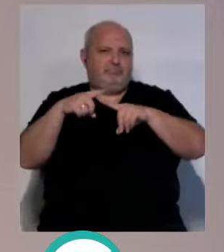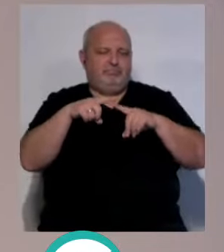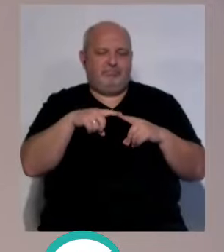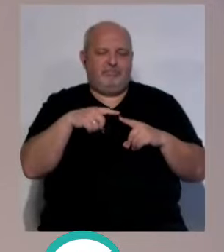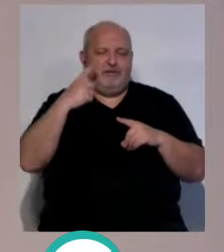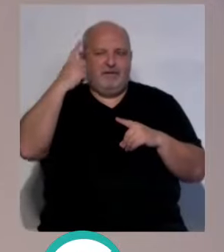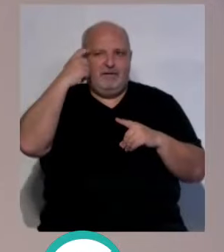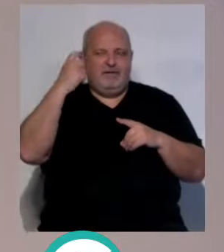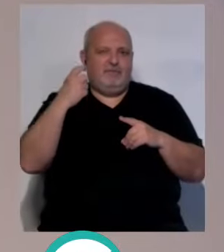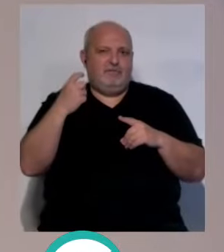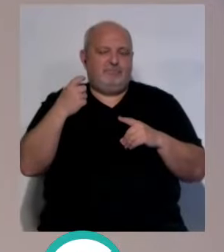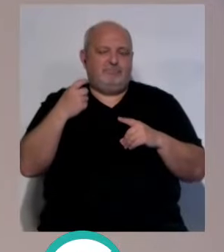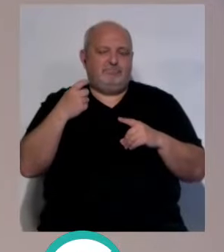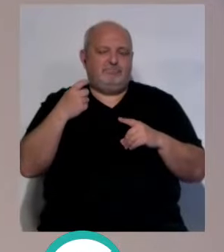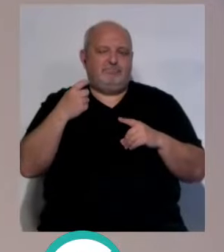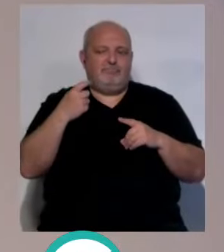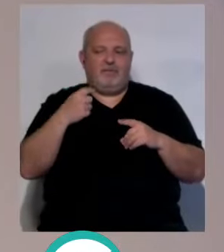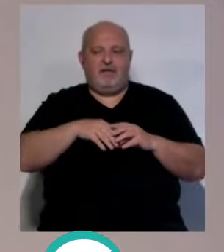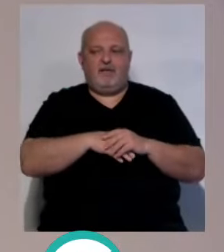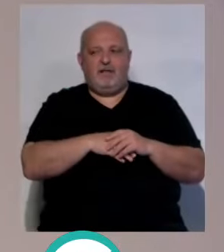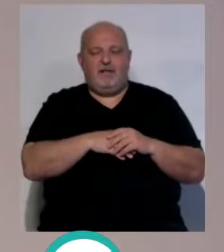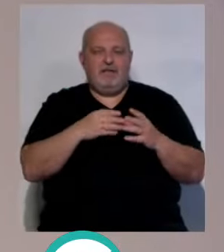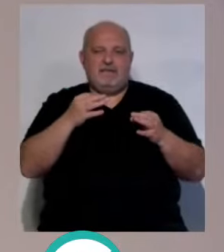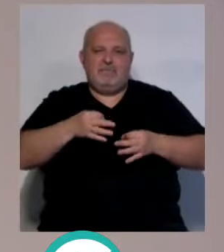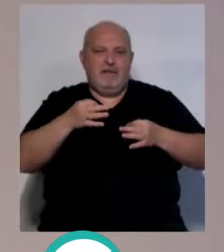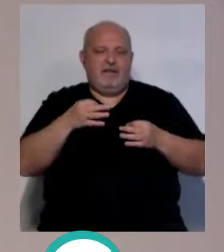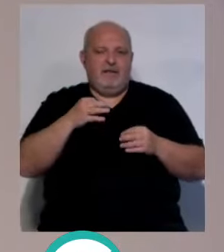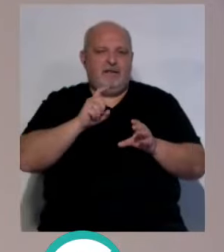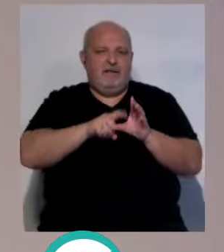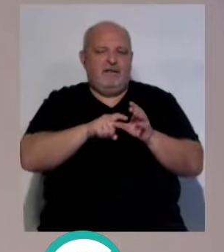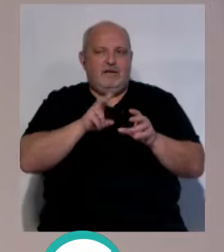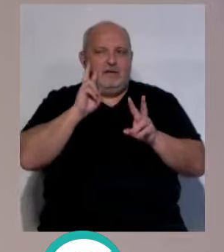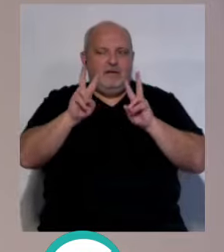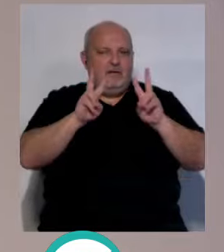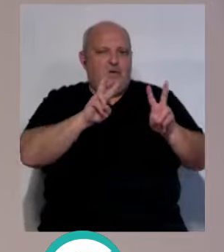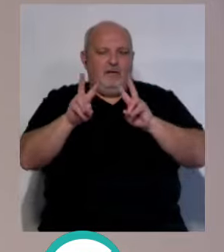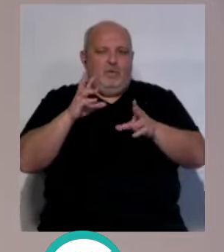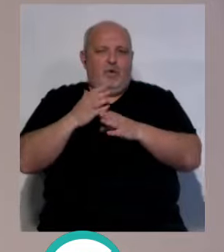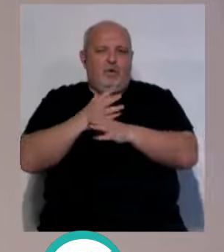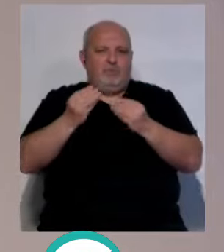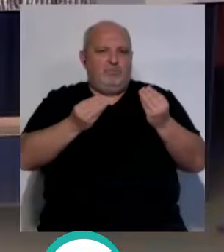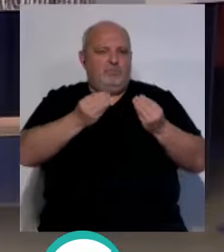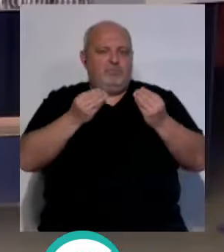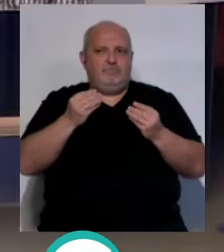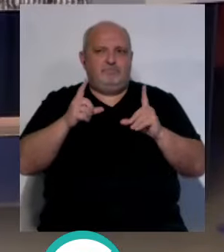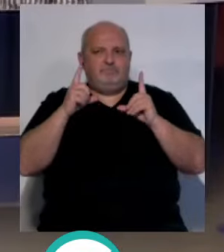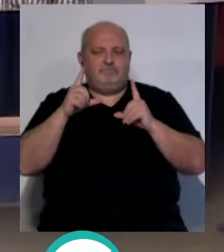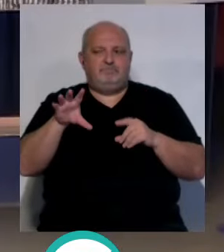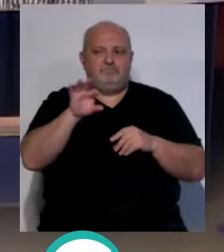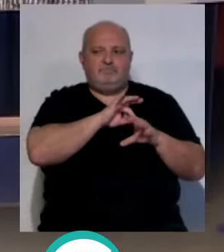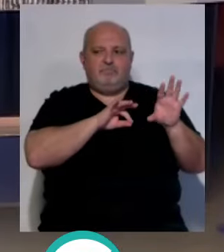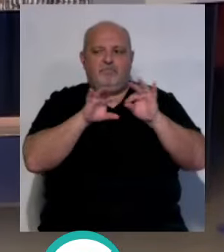que no me había acordado ahora de todo el equipo, y ahí siempre estábamos nosotros muy pendientes a jugadores que destacaban, jugadores que no lo llevábamos,